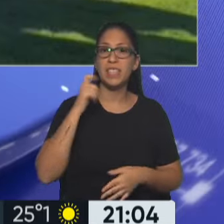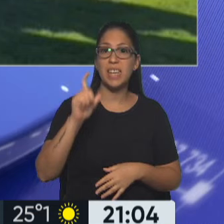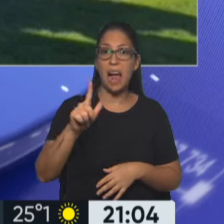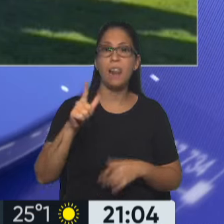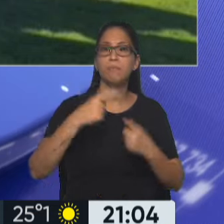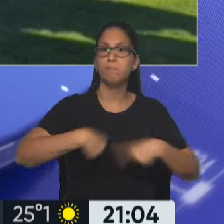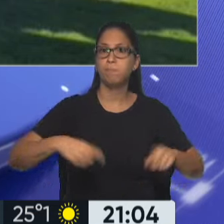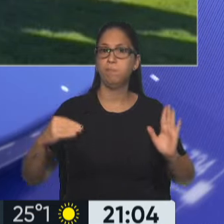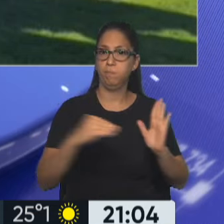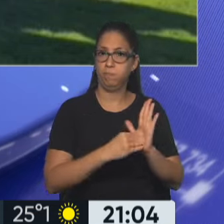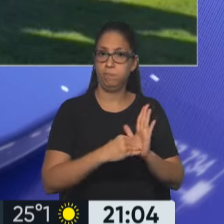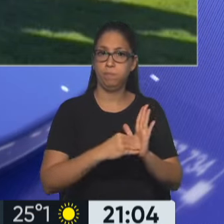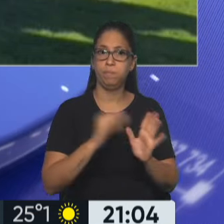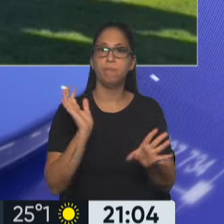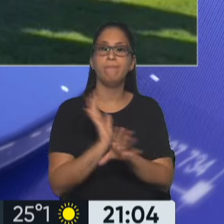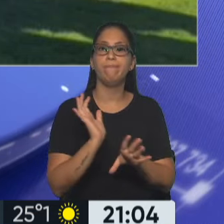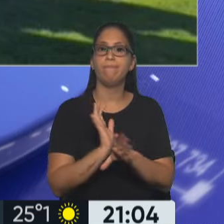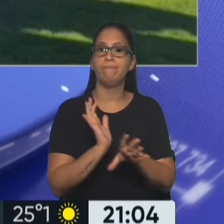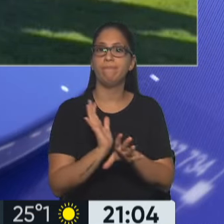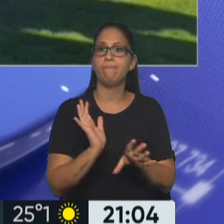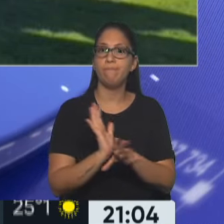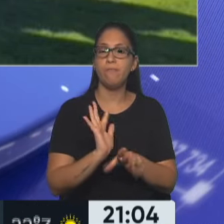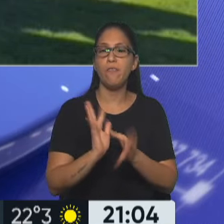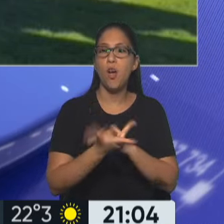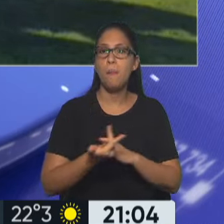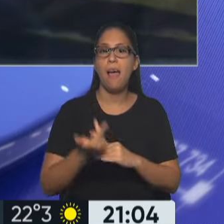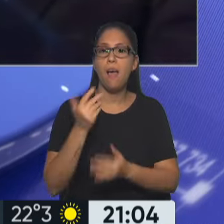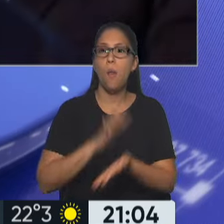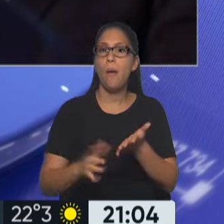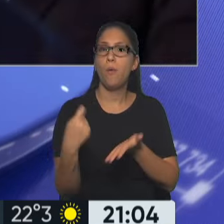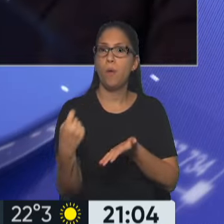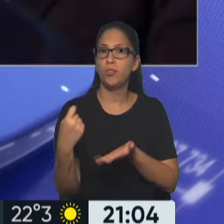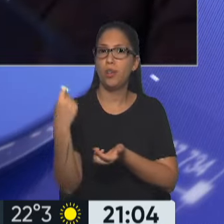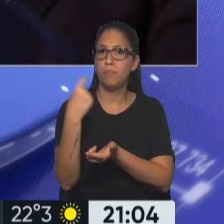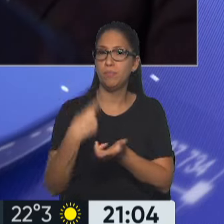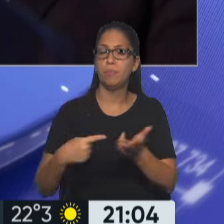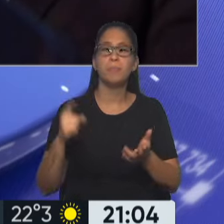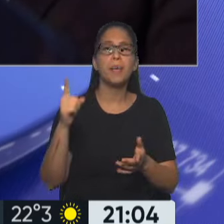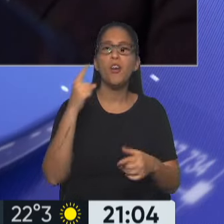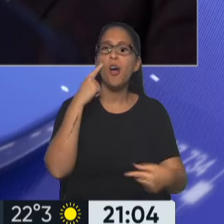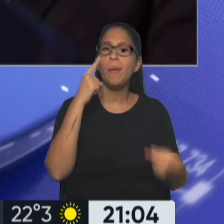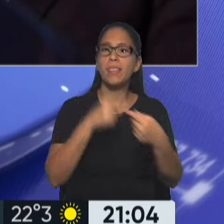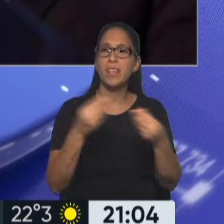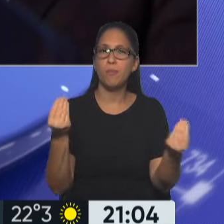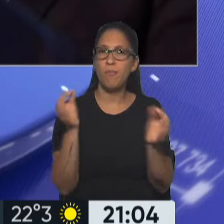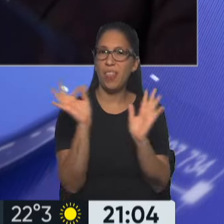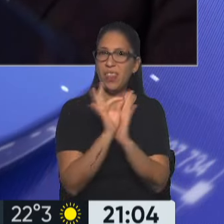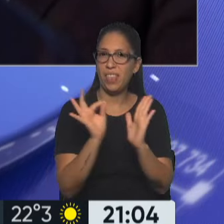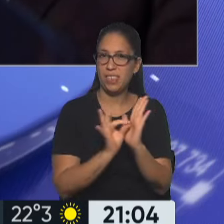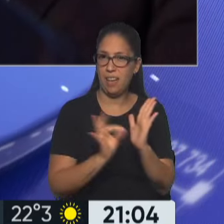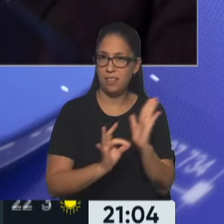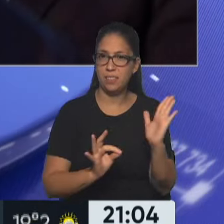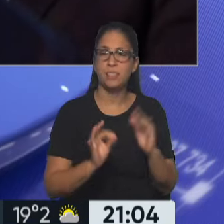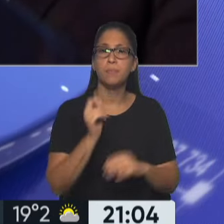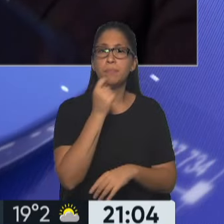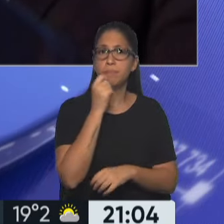micro hablamos de un blanqueo, una nueva moratoria, se buscan definiciones de letra chica. Los empresarios